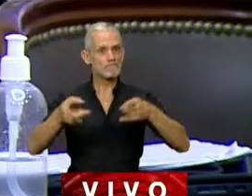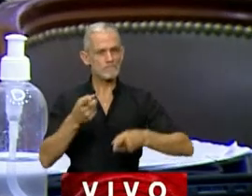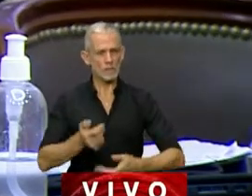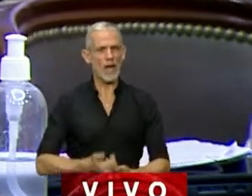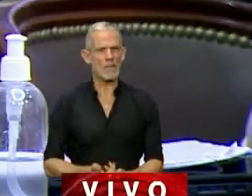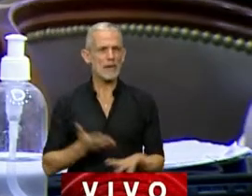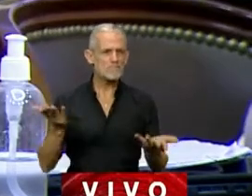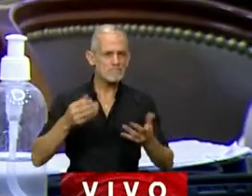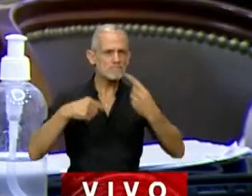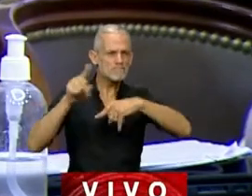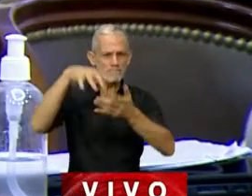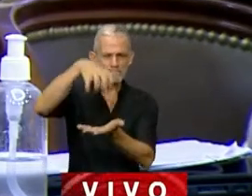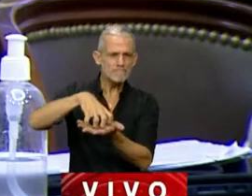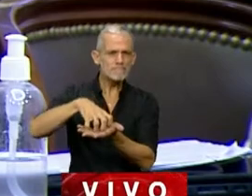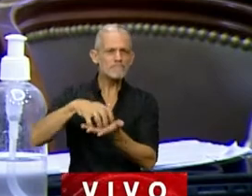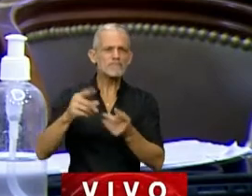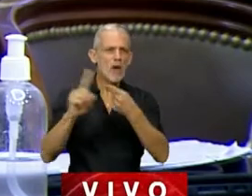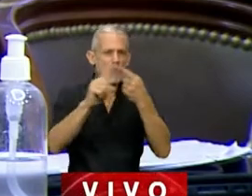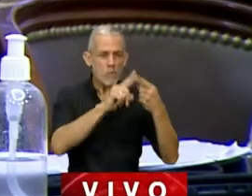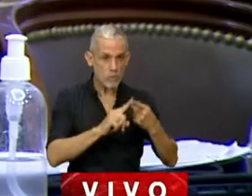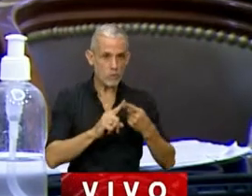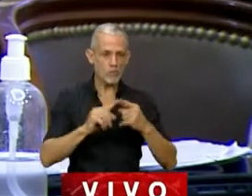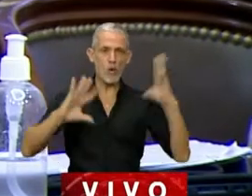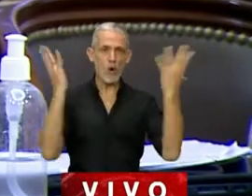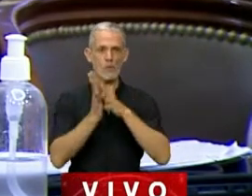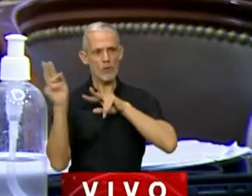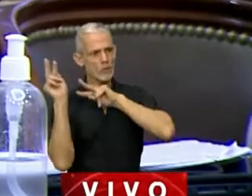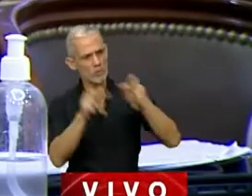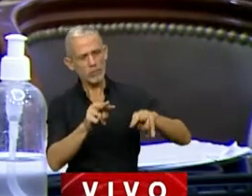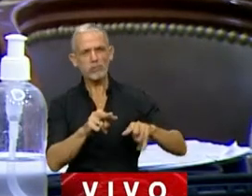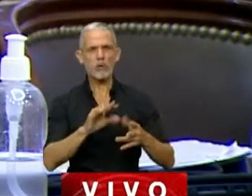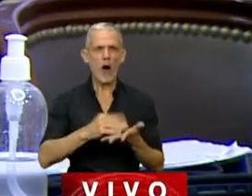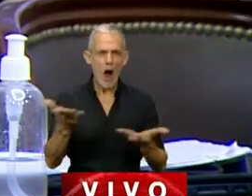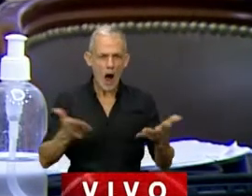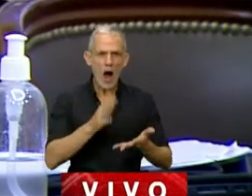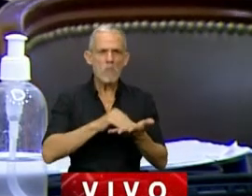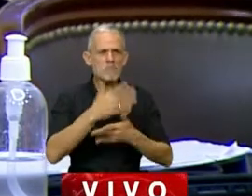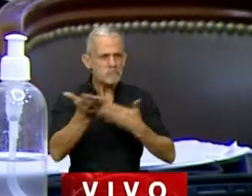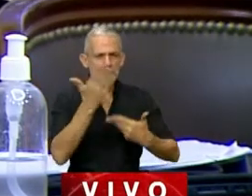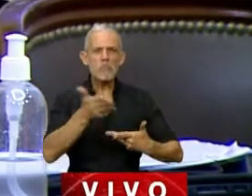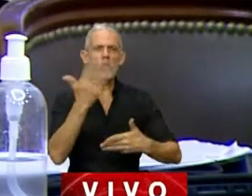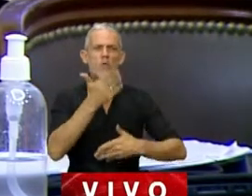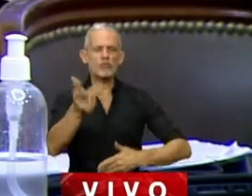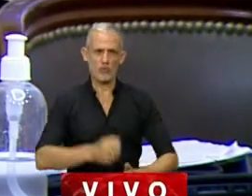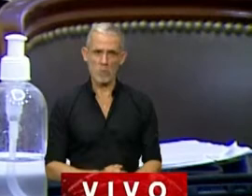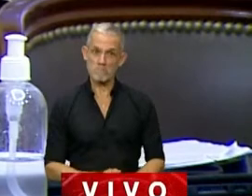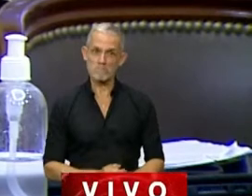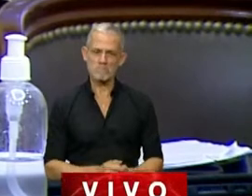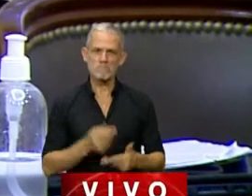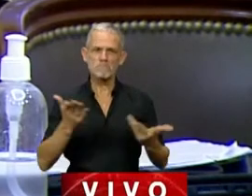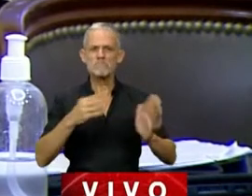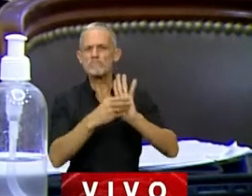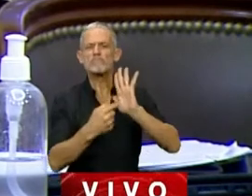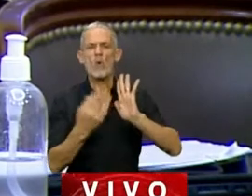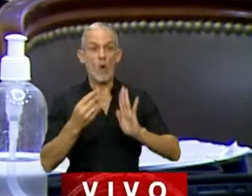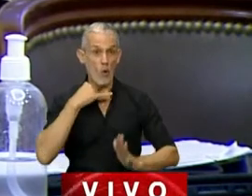Además, gestiones locales han logrado que el mundo mire a su territorio como tierra productiva. También es ejemplo de ello